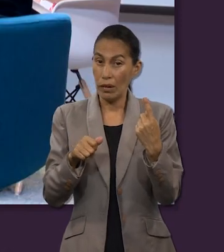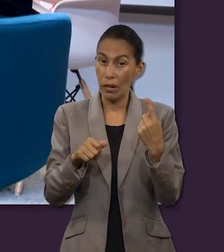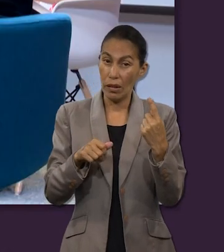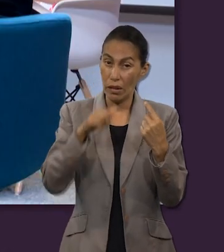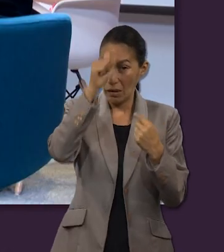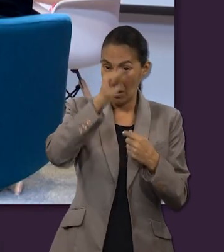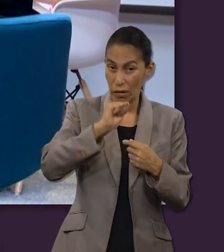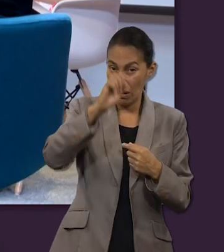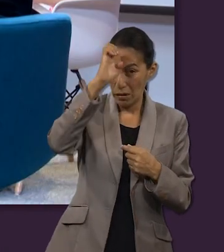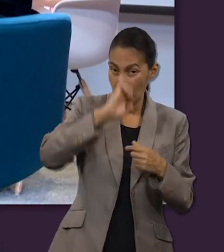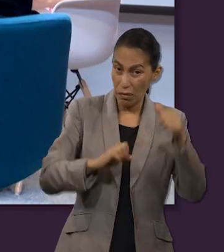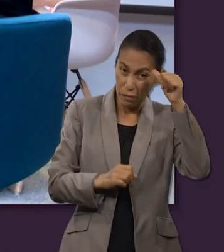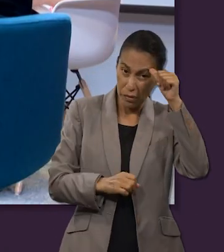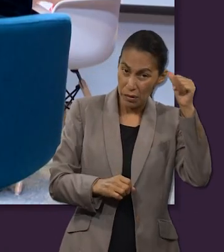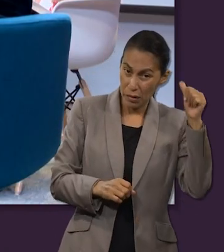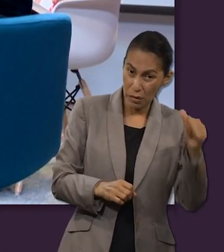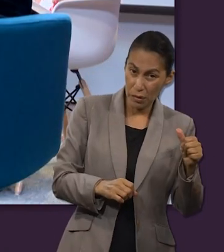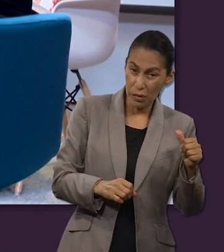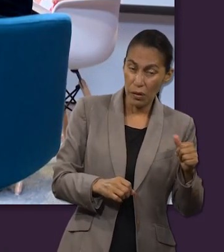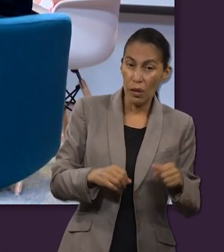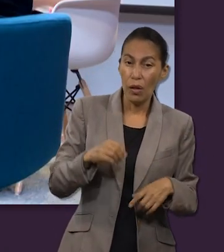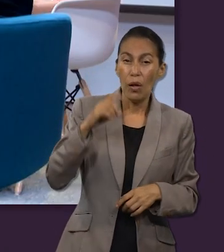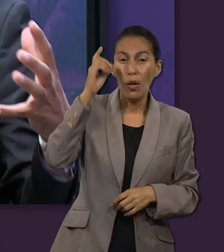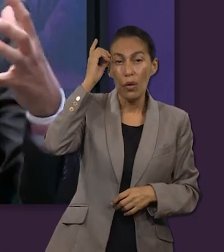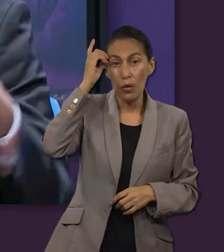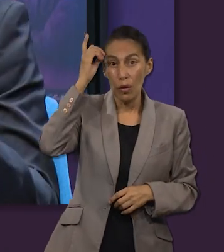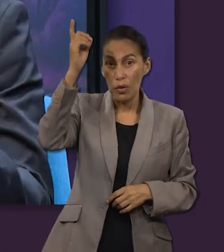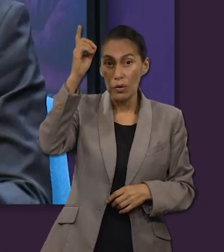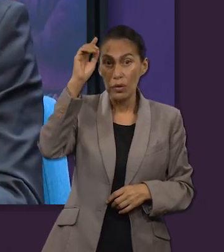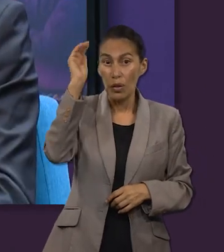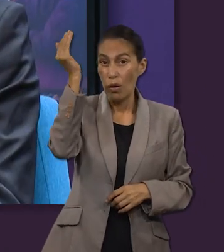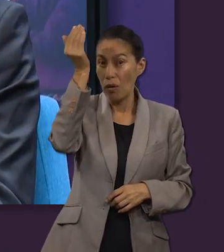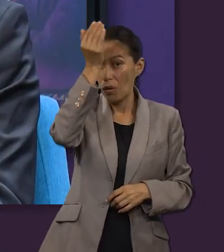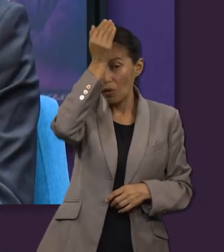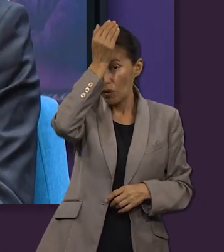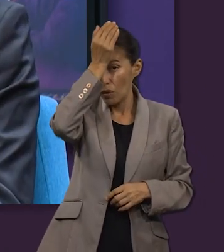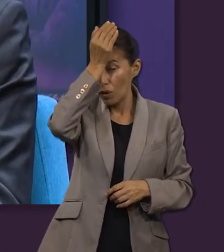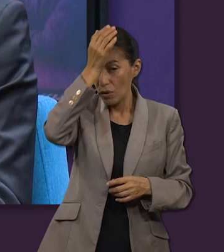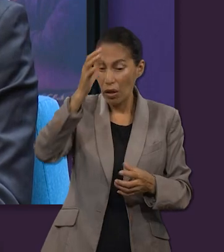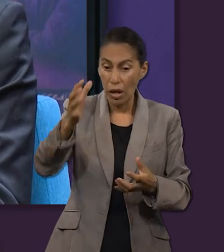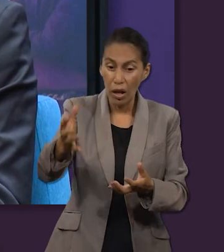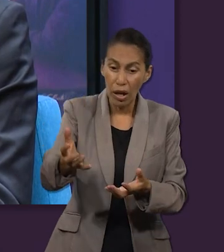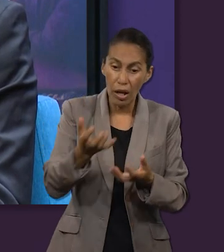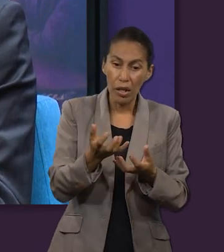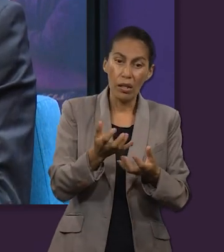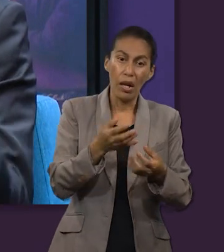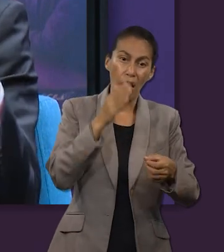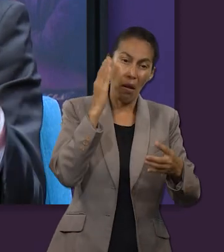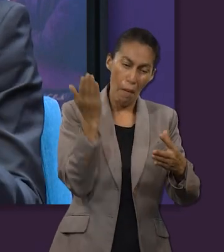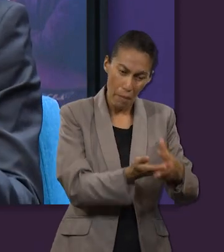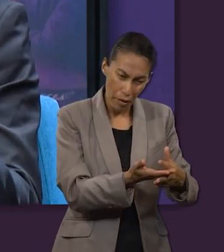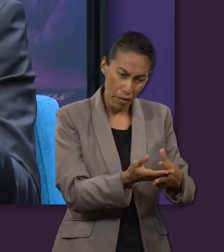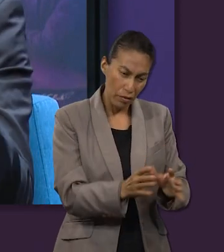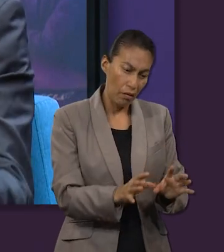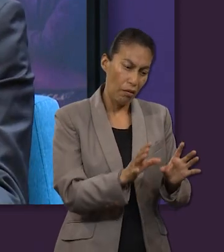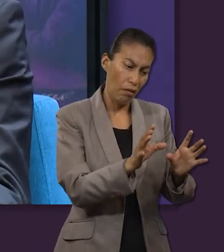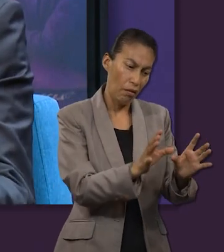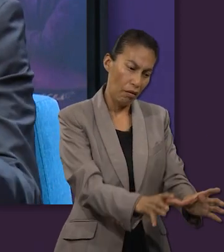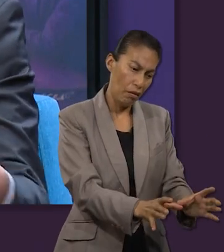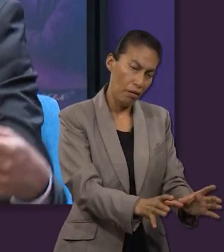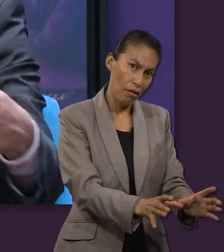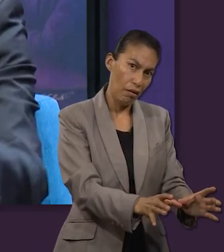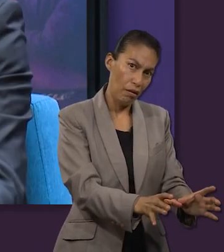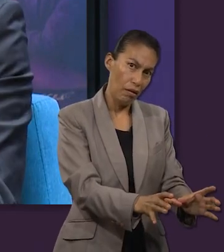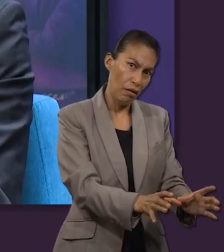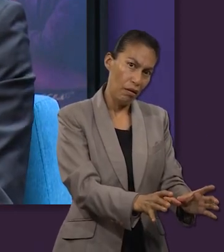Inmediatamente después del pecado, Dios toma a un animal y lo mata